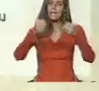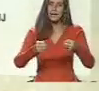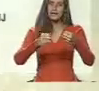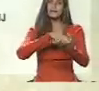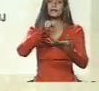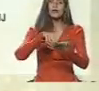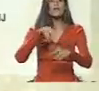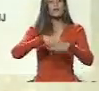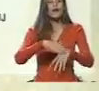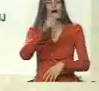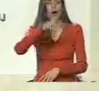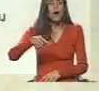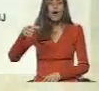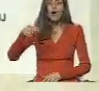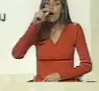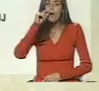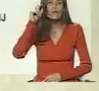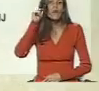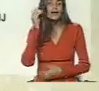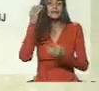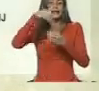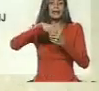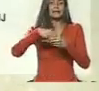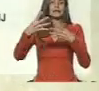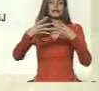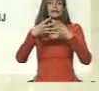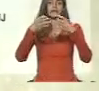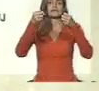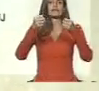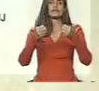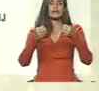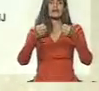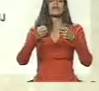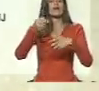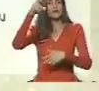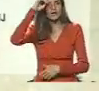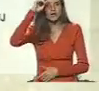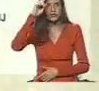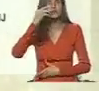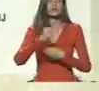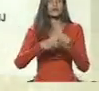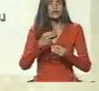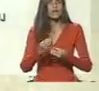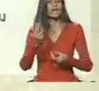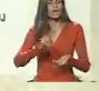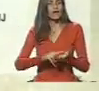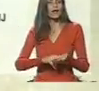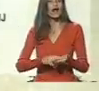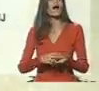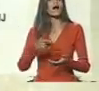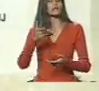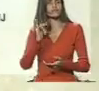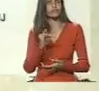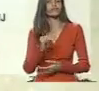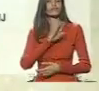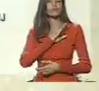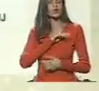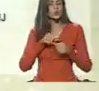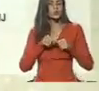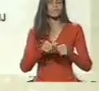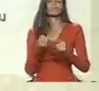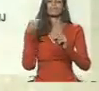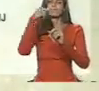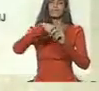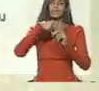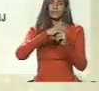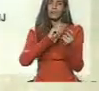porque son esos hombres y esas mujeres que se encuentran allí tras las rejas la razón de ser y nuestra existencia propia para seguir luchando